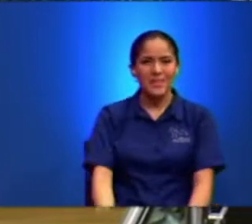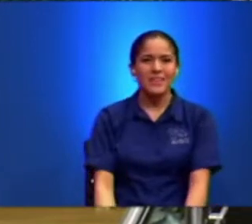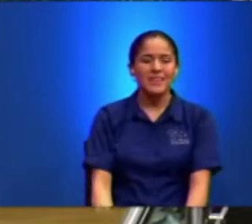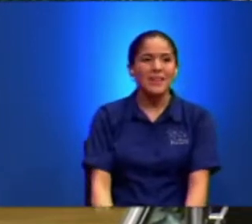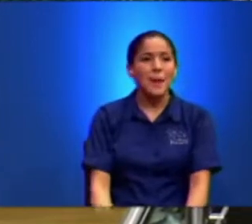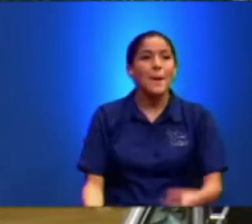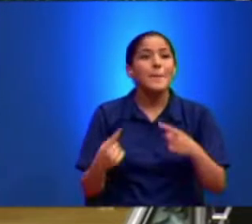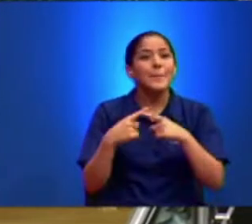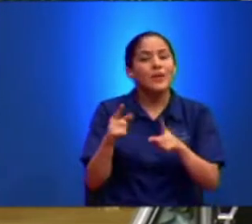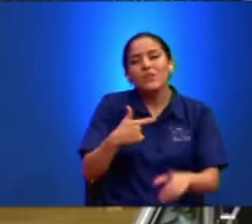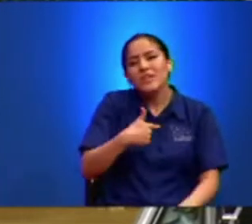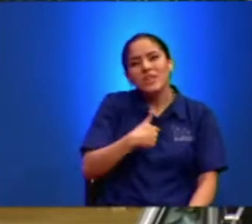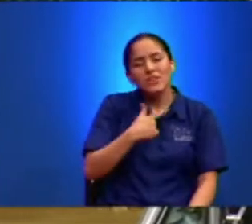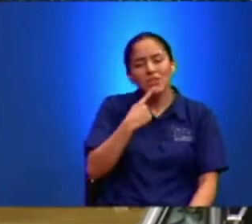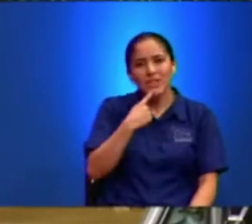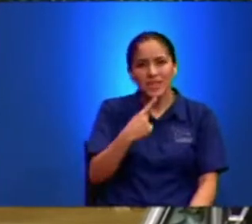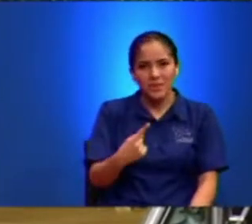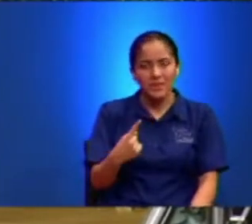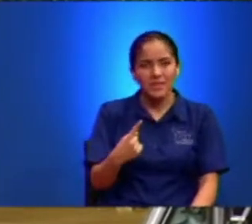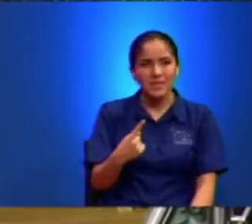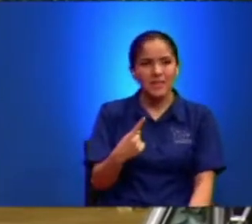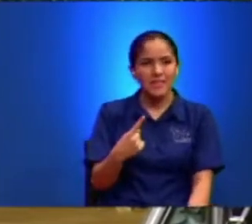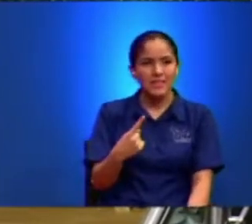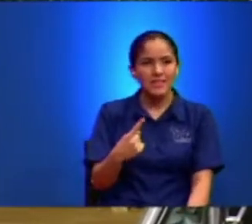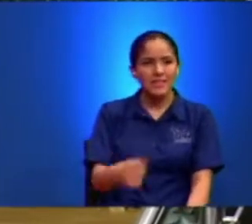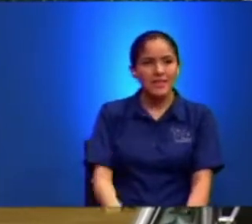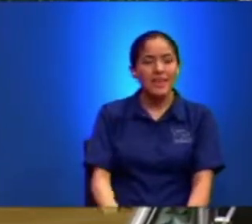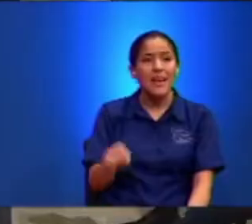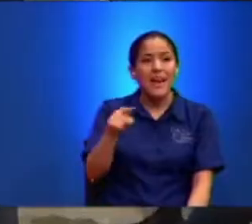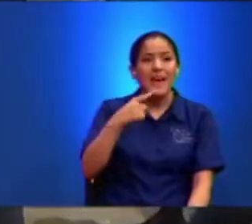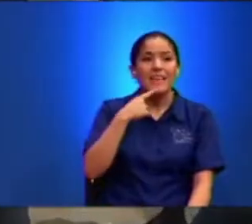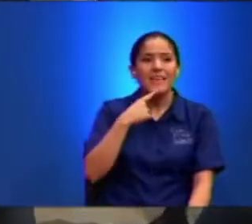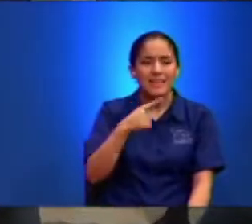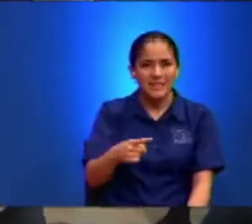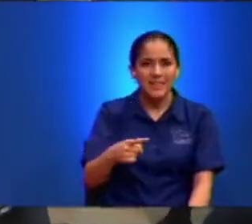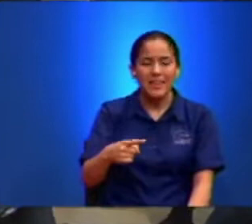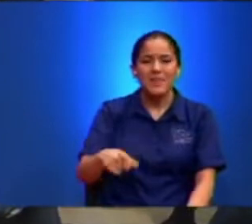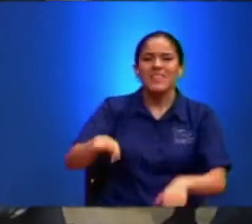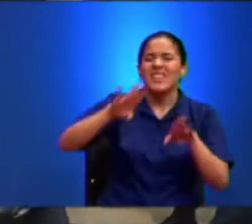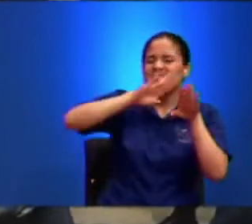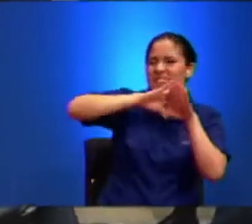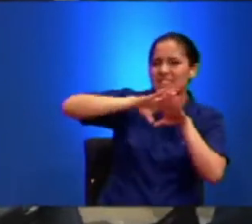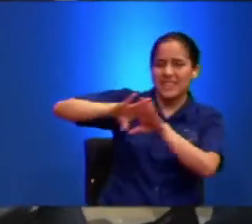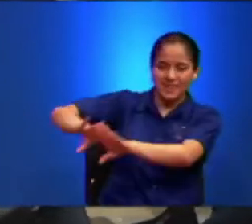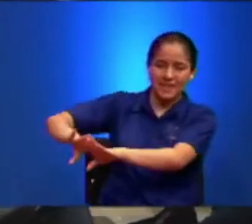Pero a lo que voy Es Que aquí dice Él va a ser Rechazado